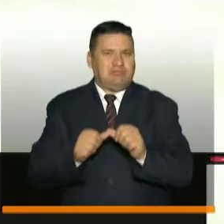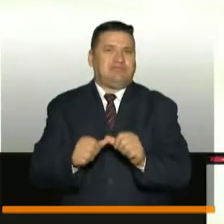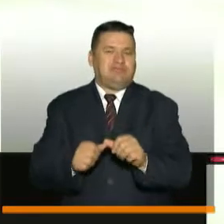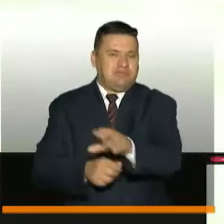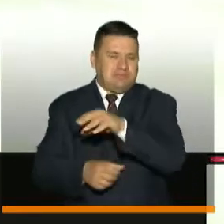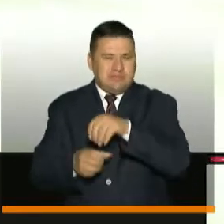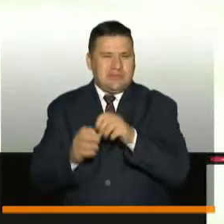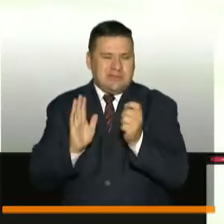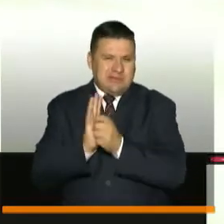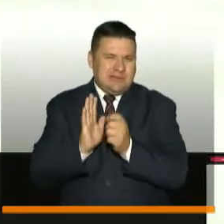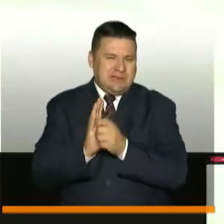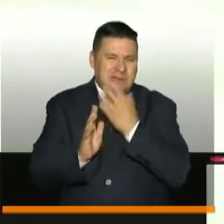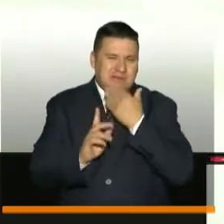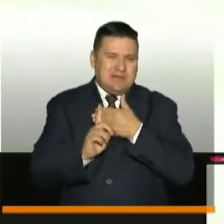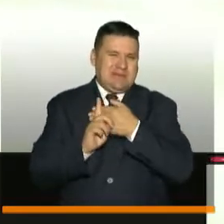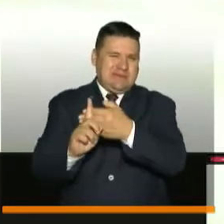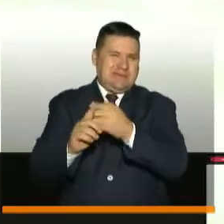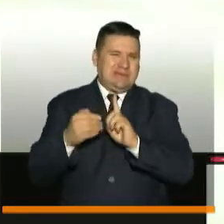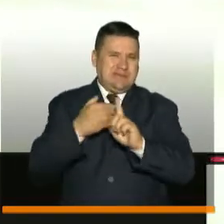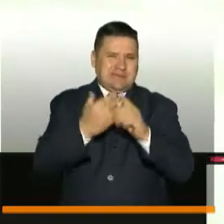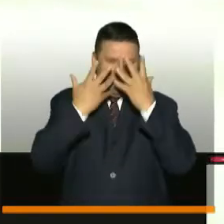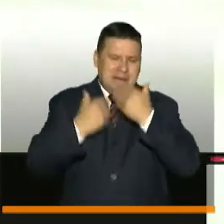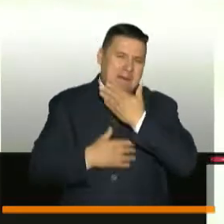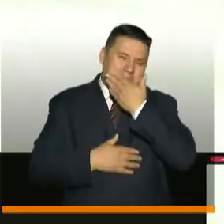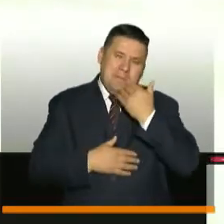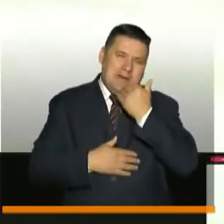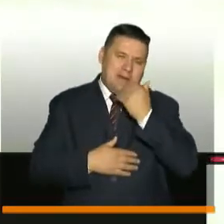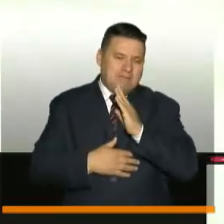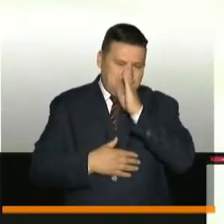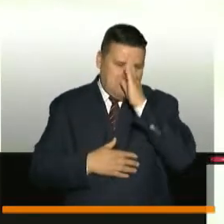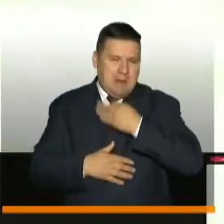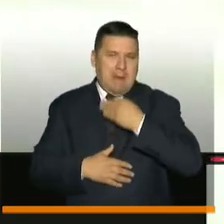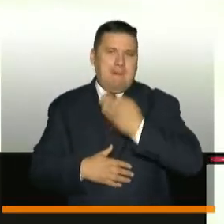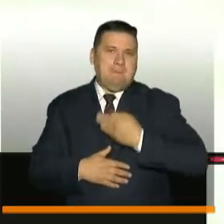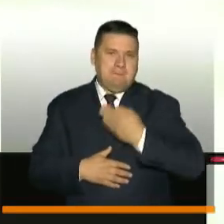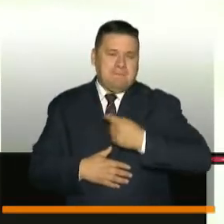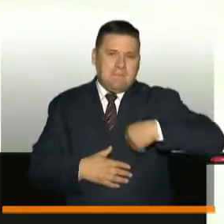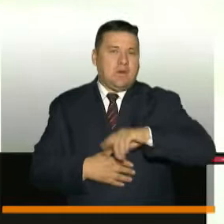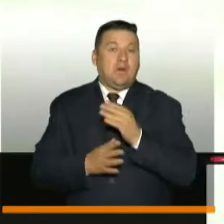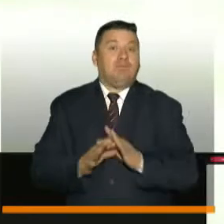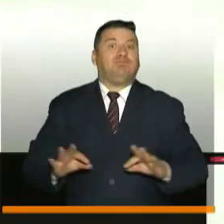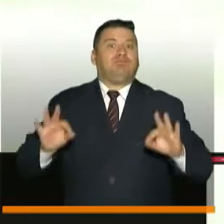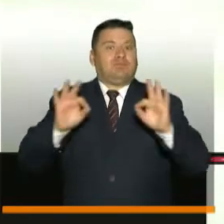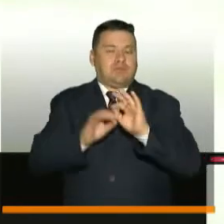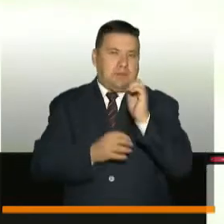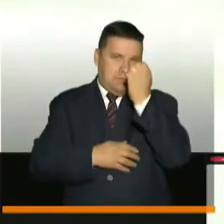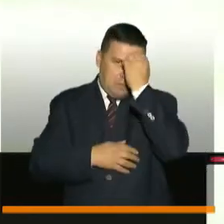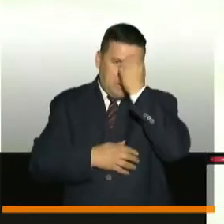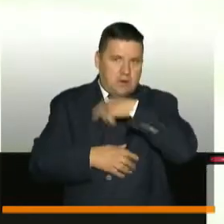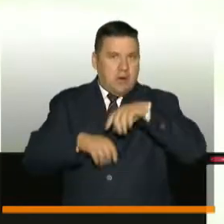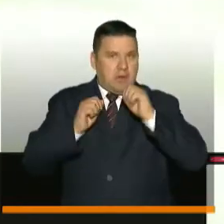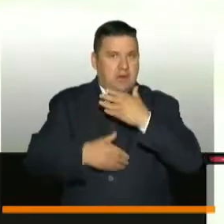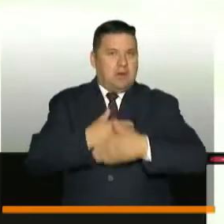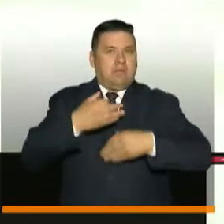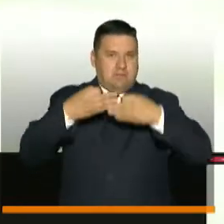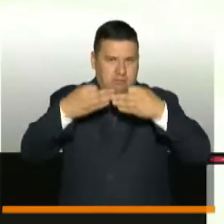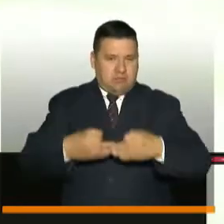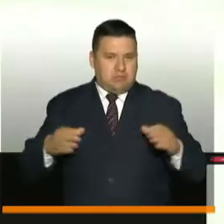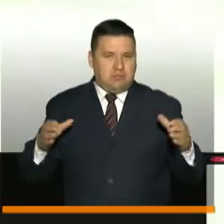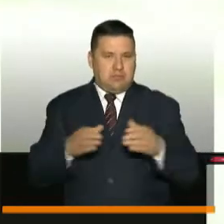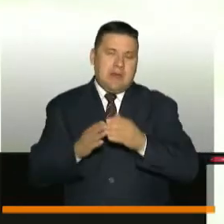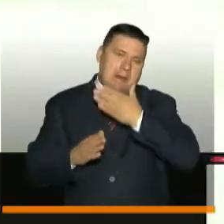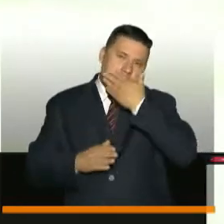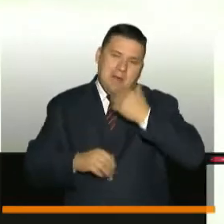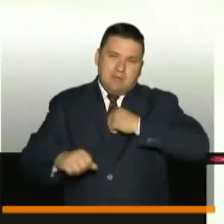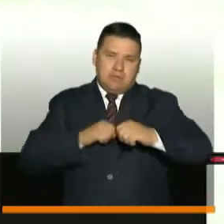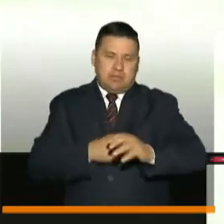condiciones de distanciamiento físico, la disciplina como elemento esencial para poder asegurar el